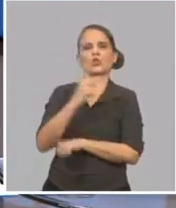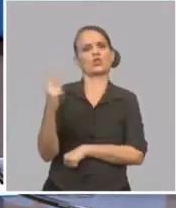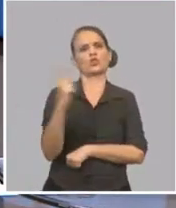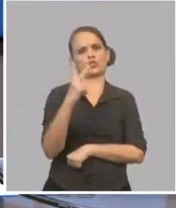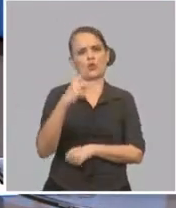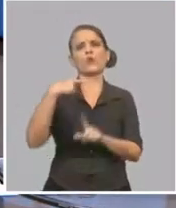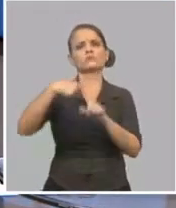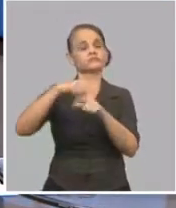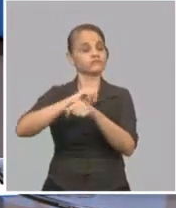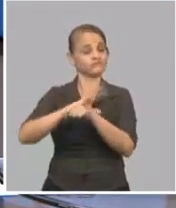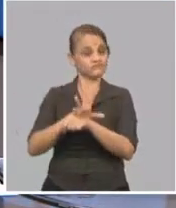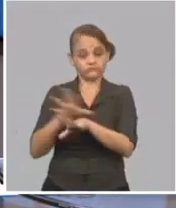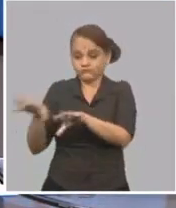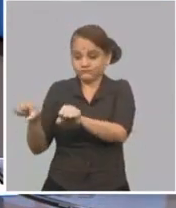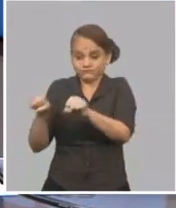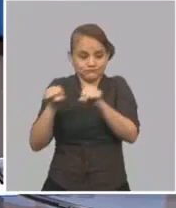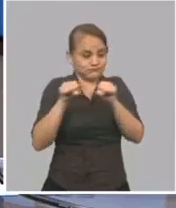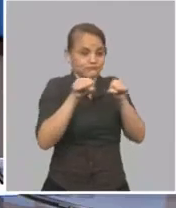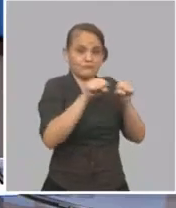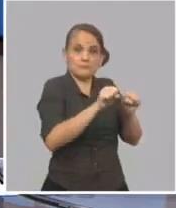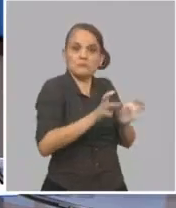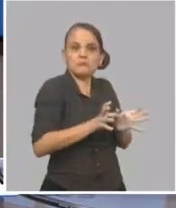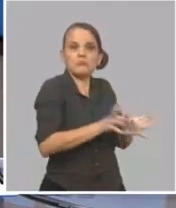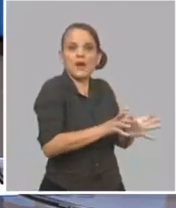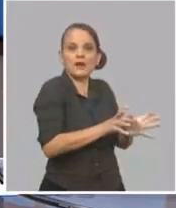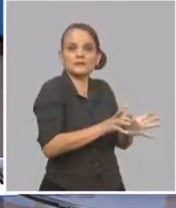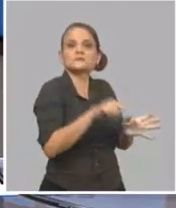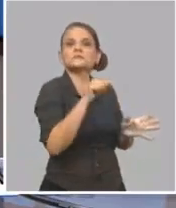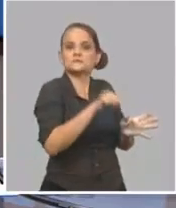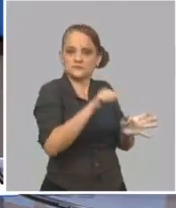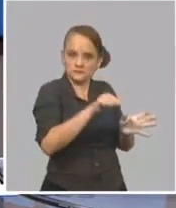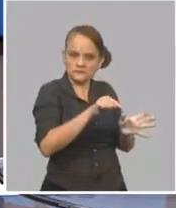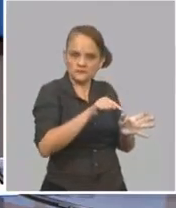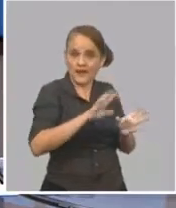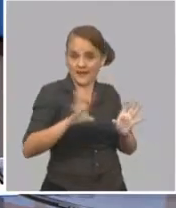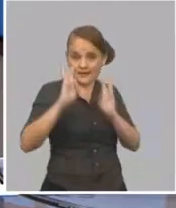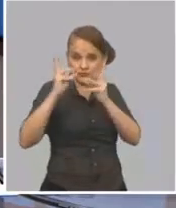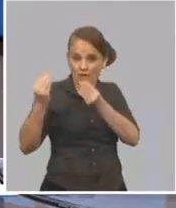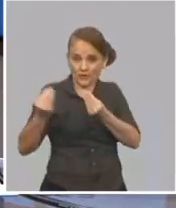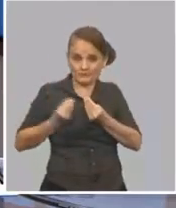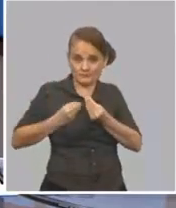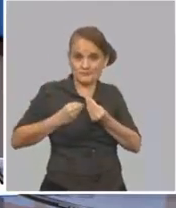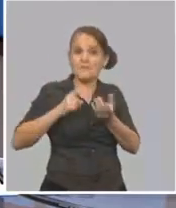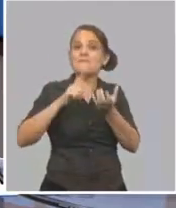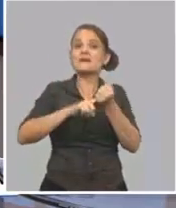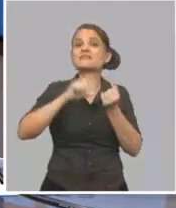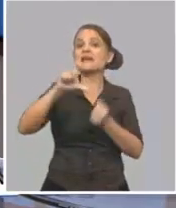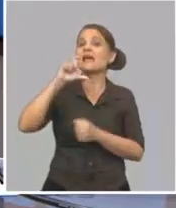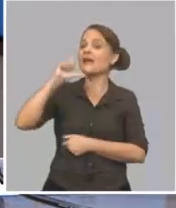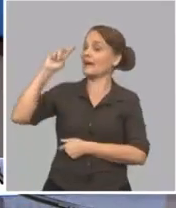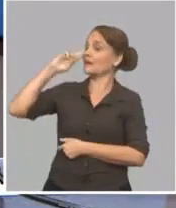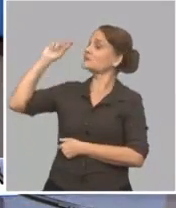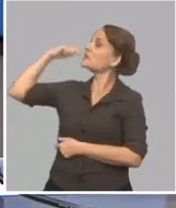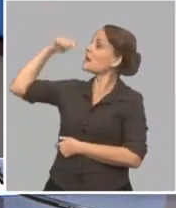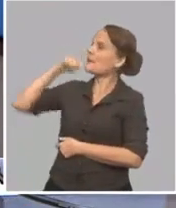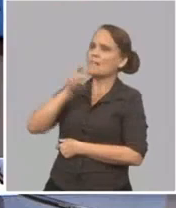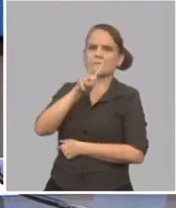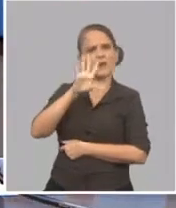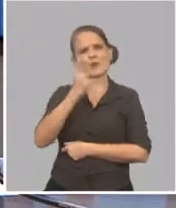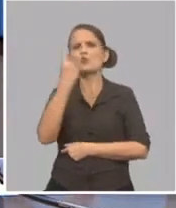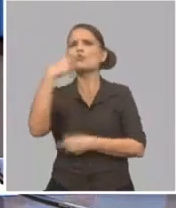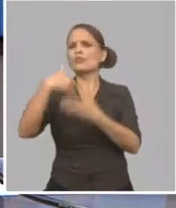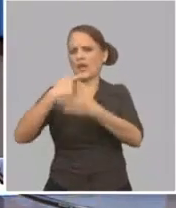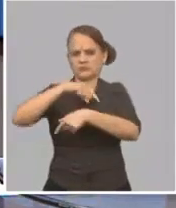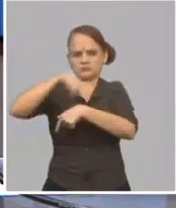con coronavirus, inmediatamente se aislaron, o sea, cuando se tuvo los resultados, los resultados se obtienen en menos de 24 horas, las